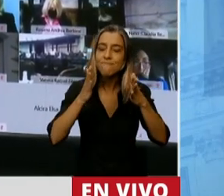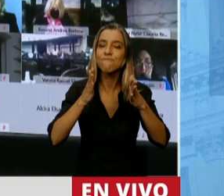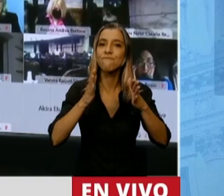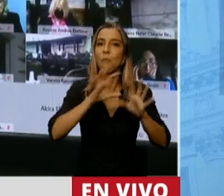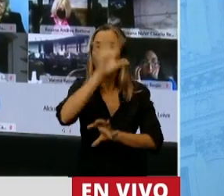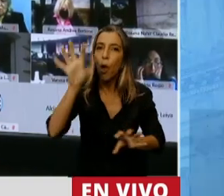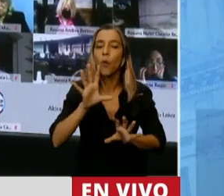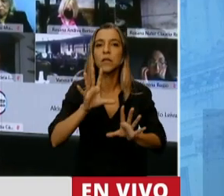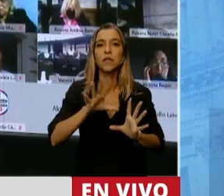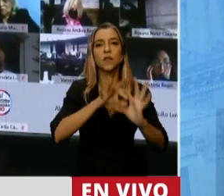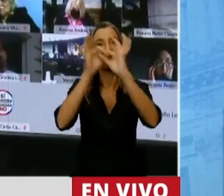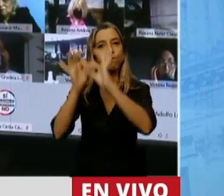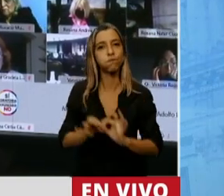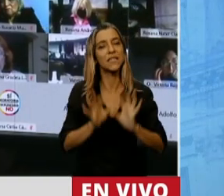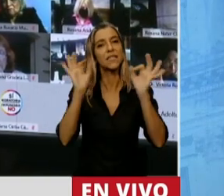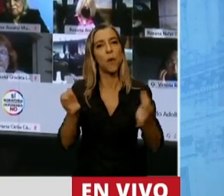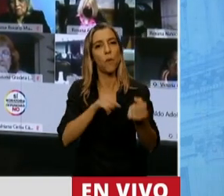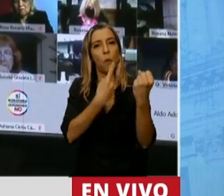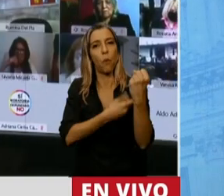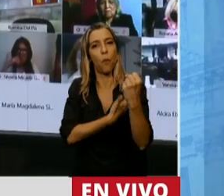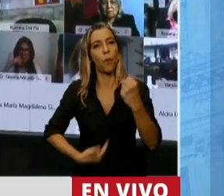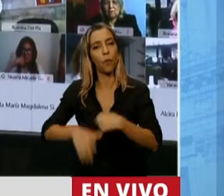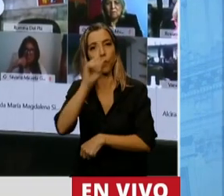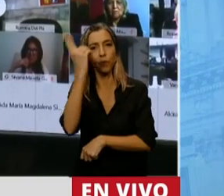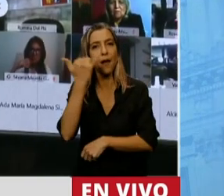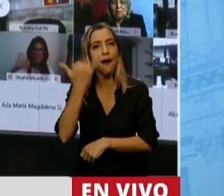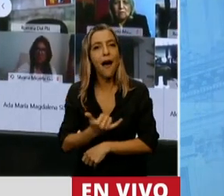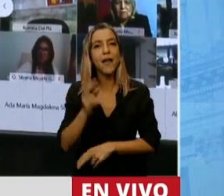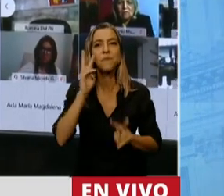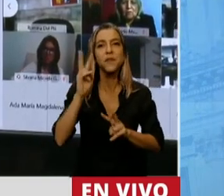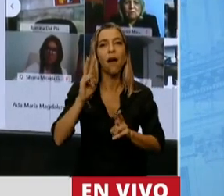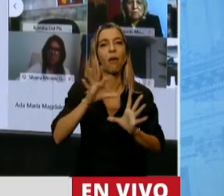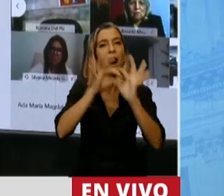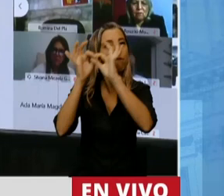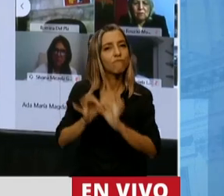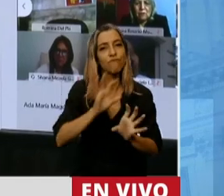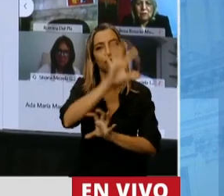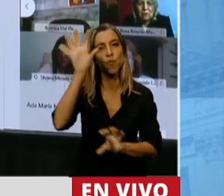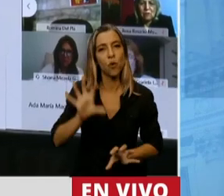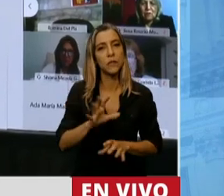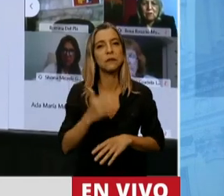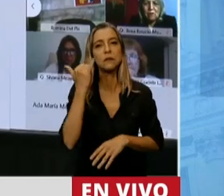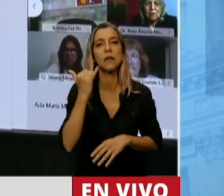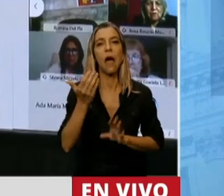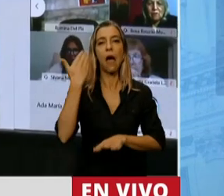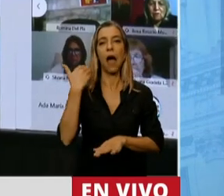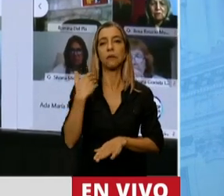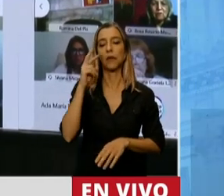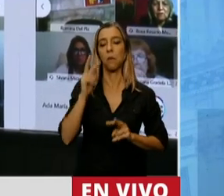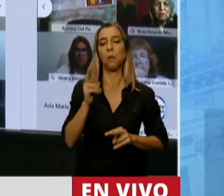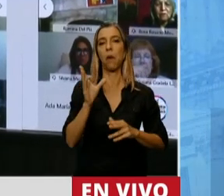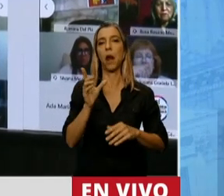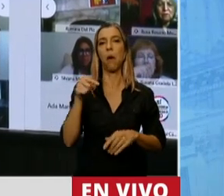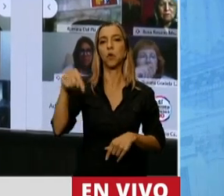tiene una mirada federal. Ha cambiado el rumbo porque ya las provincias patagónicas no se la mira con la nuca como se la miró